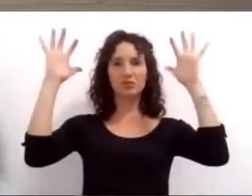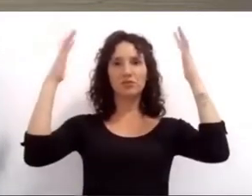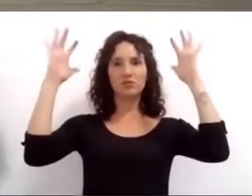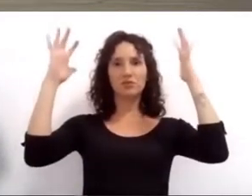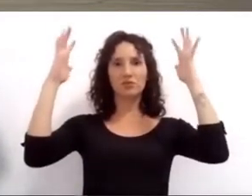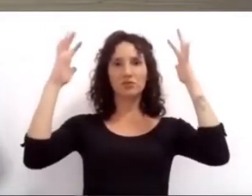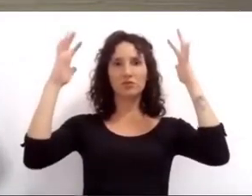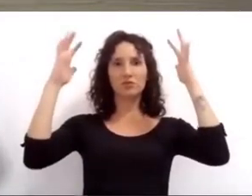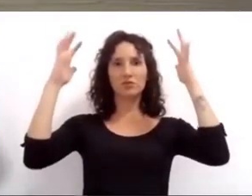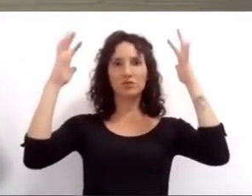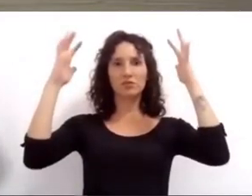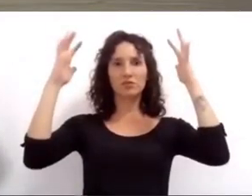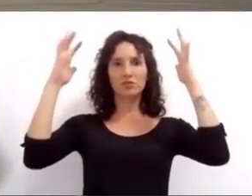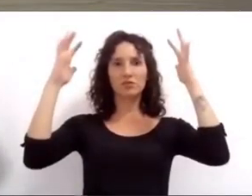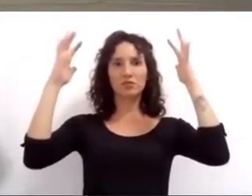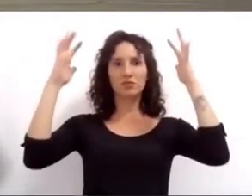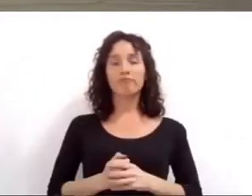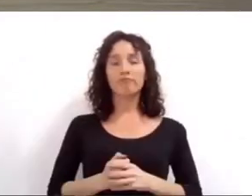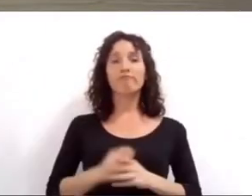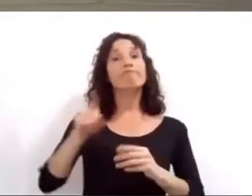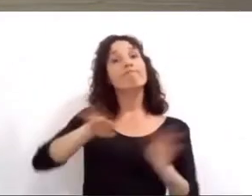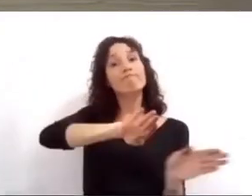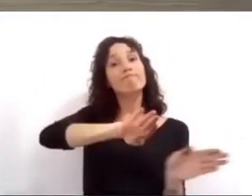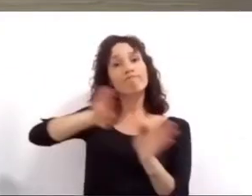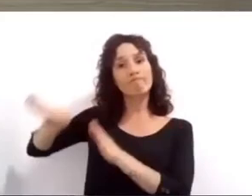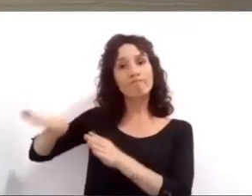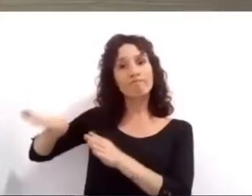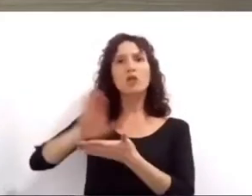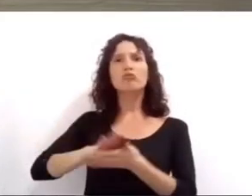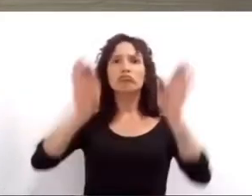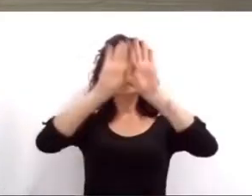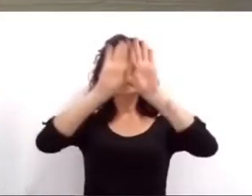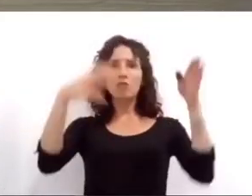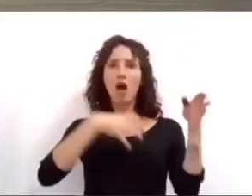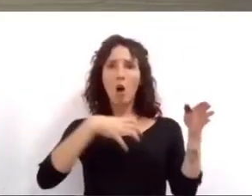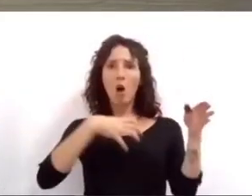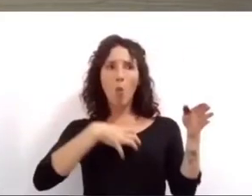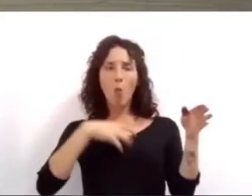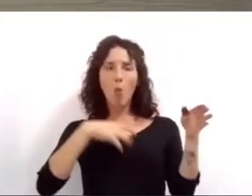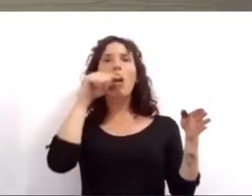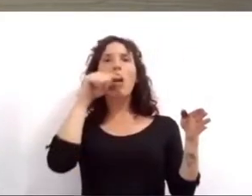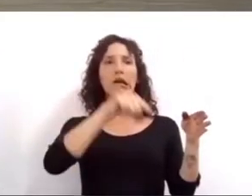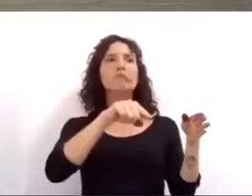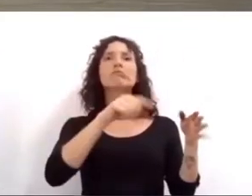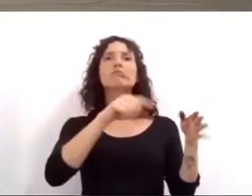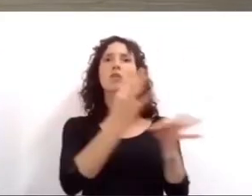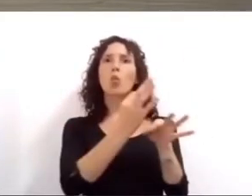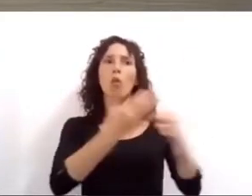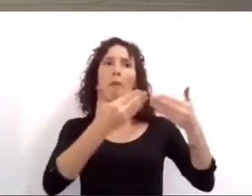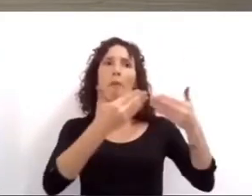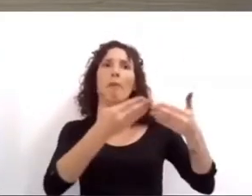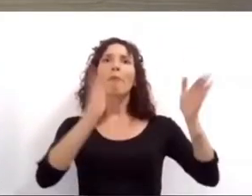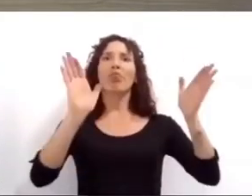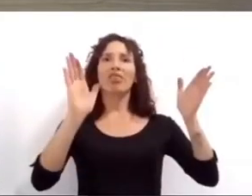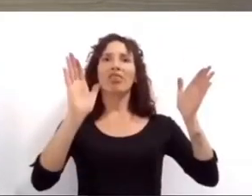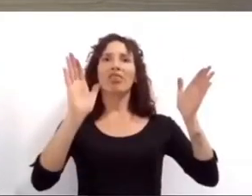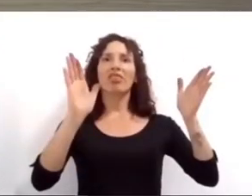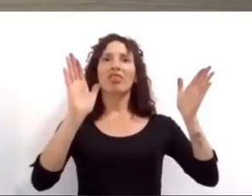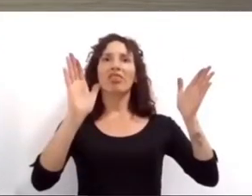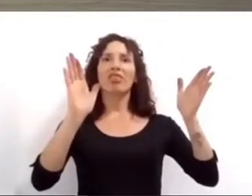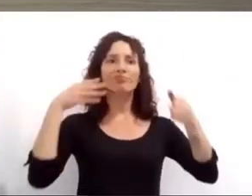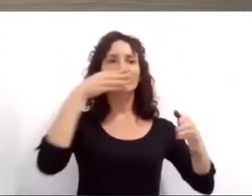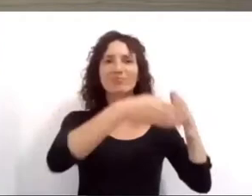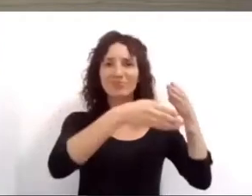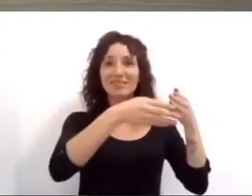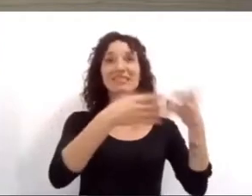es tiempo de volver a las aulas y entender que si a alguien tenemos que darle certezas de futuro es a nuestros pibes y